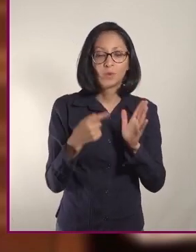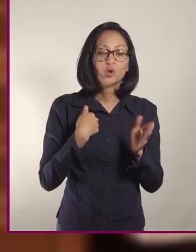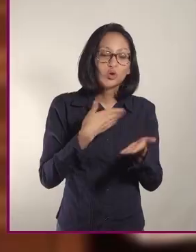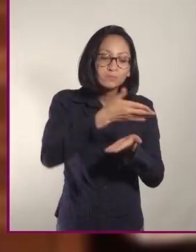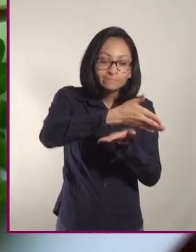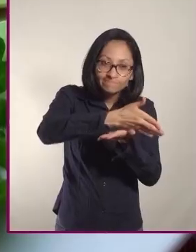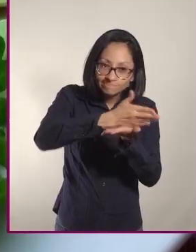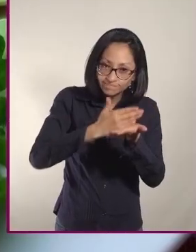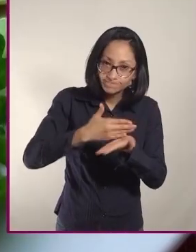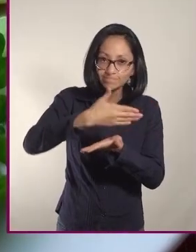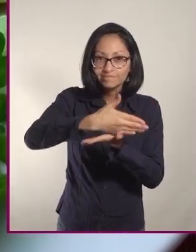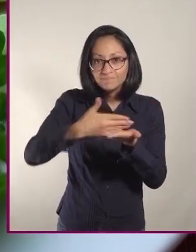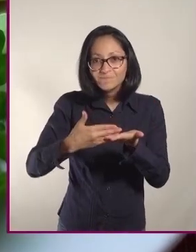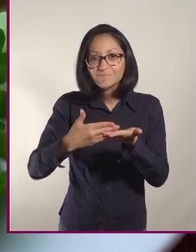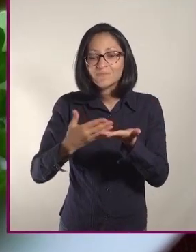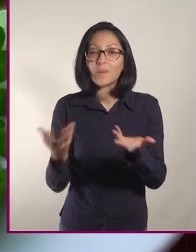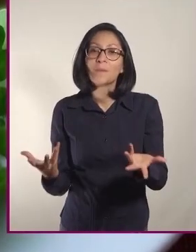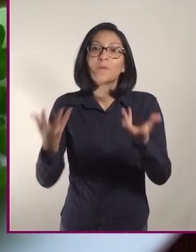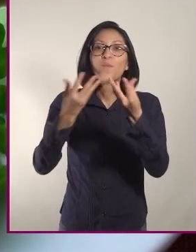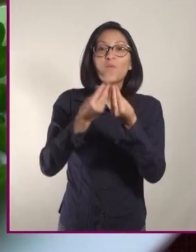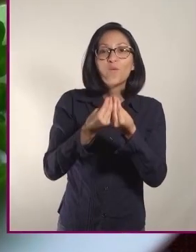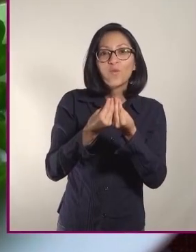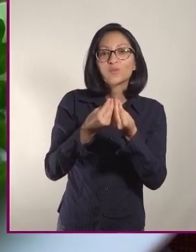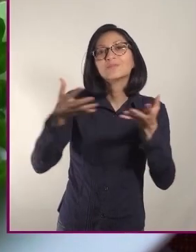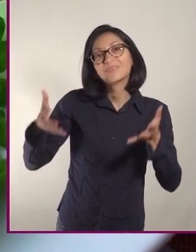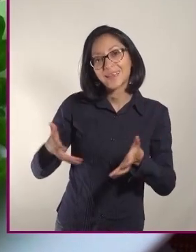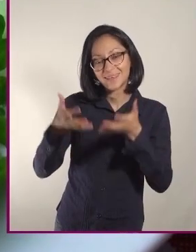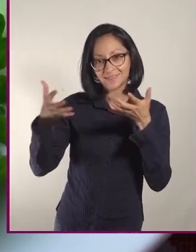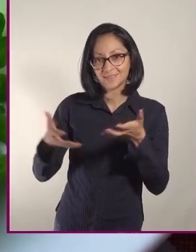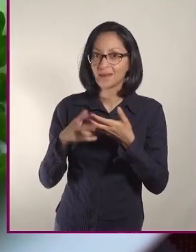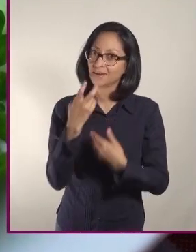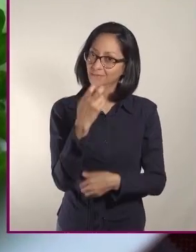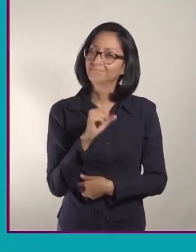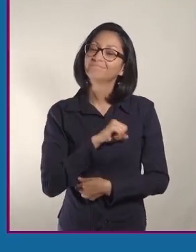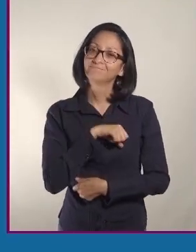rebanada de pizza, lo acompañas con una porción generosa de ensalada.